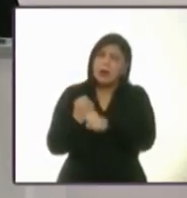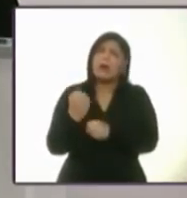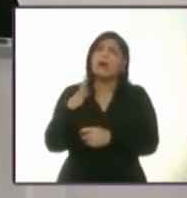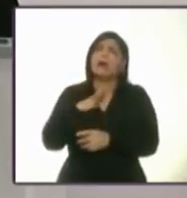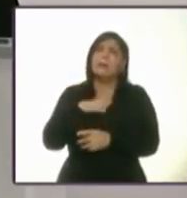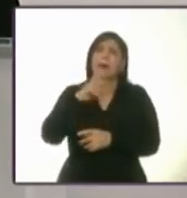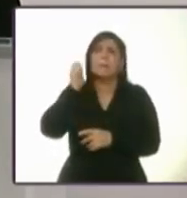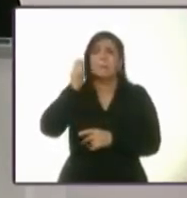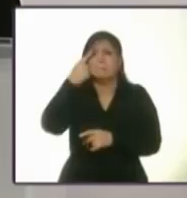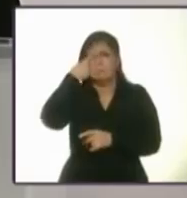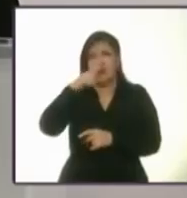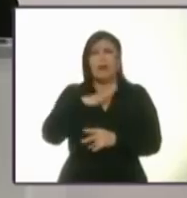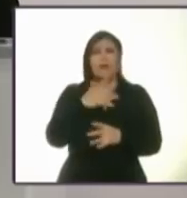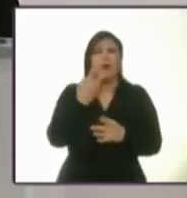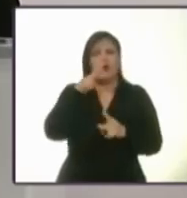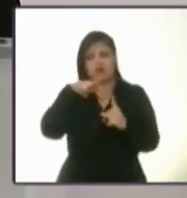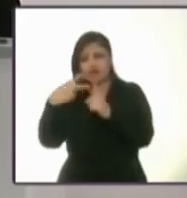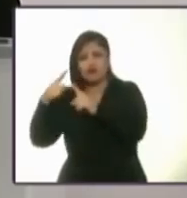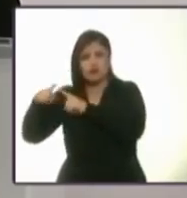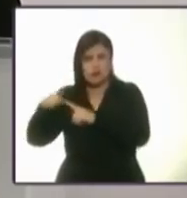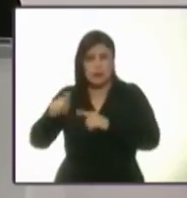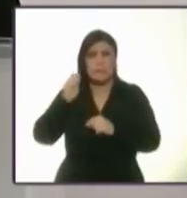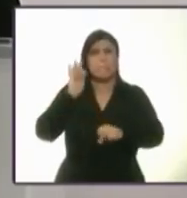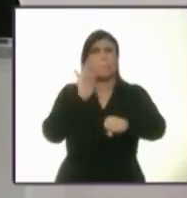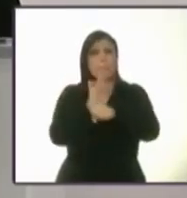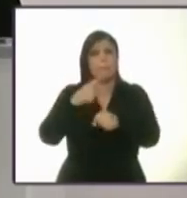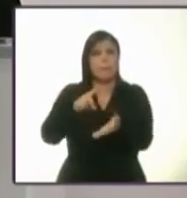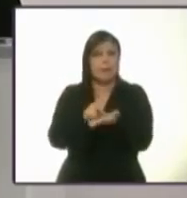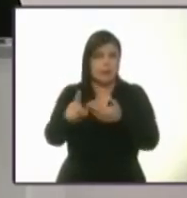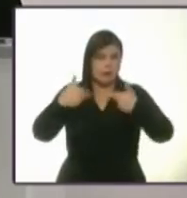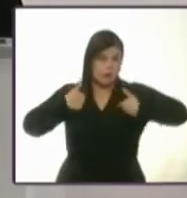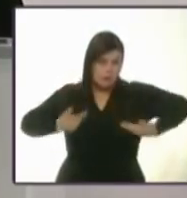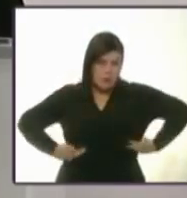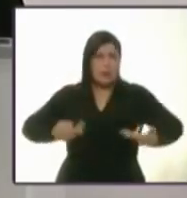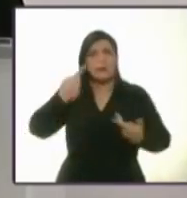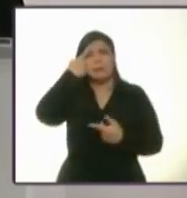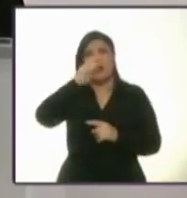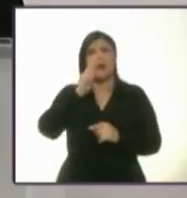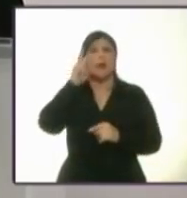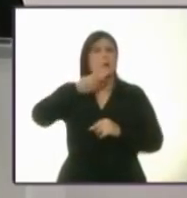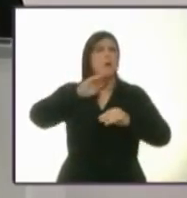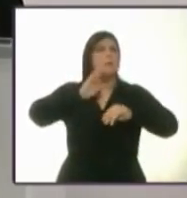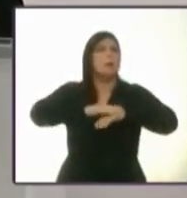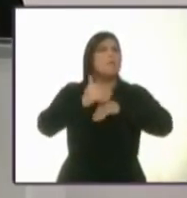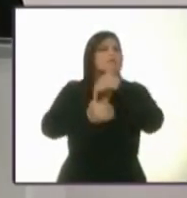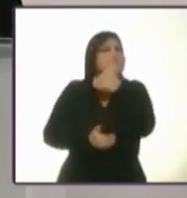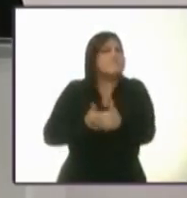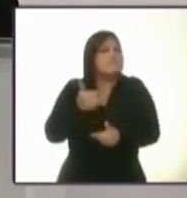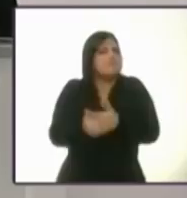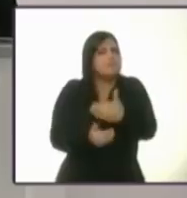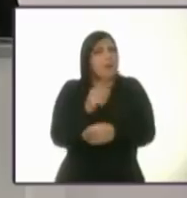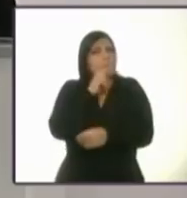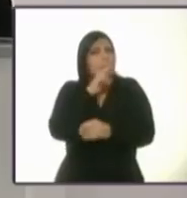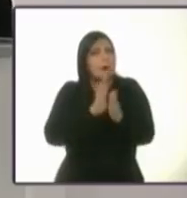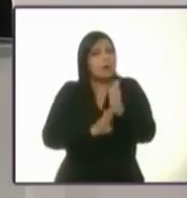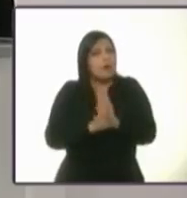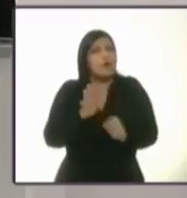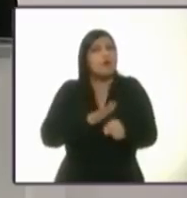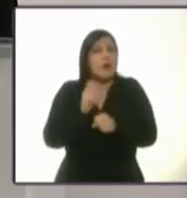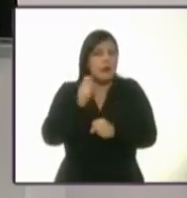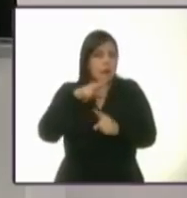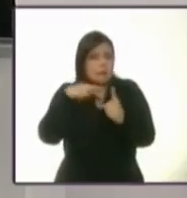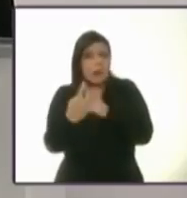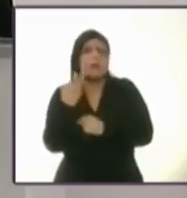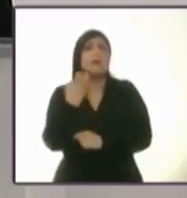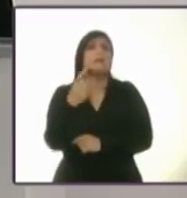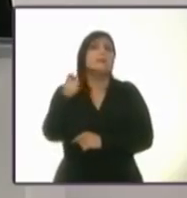en materia de pluralidad, de protección a los derechos humanos, con una clara perspectiva progresista. Usted se ha manifestado a favor de